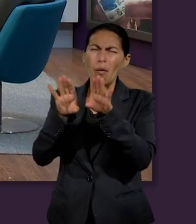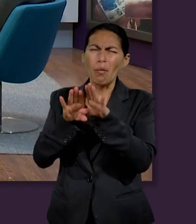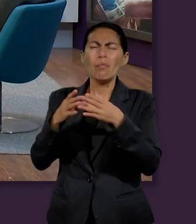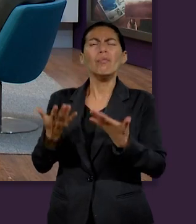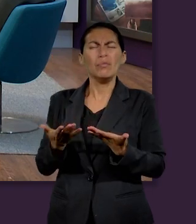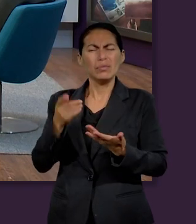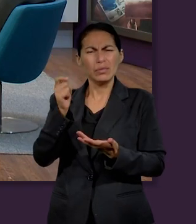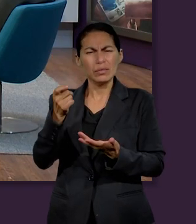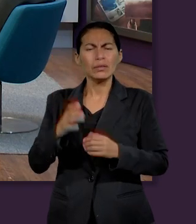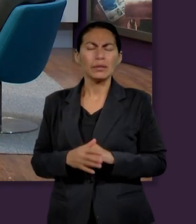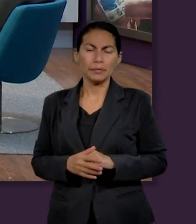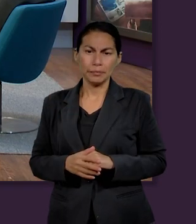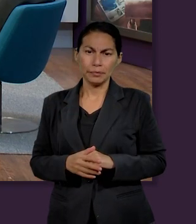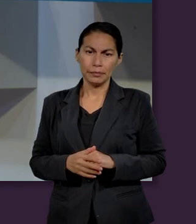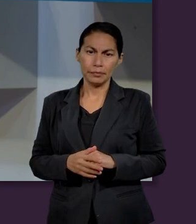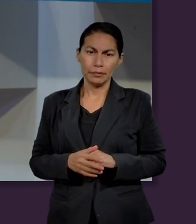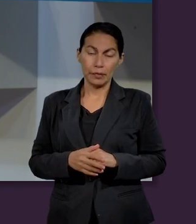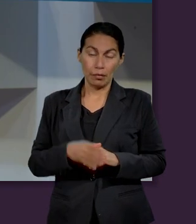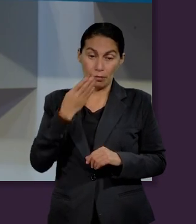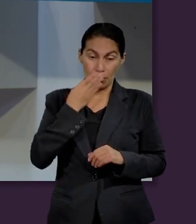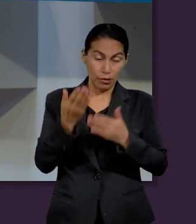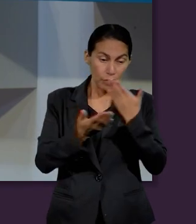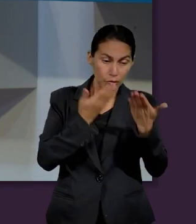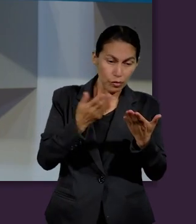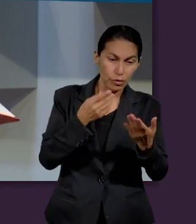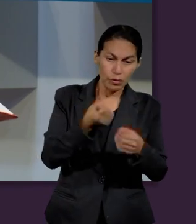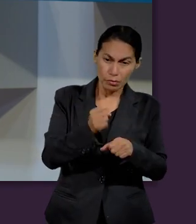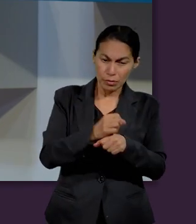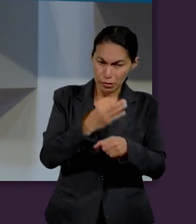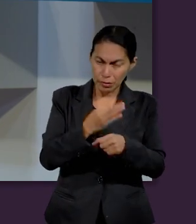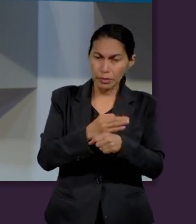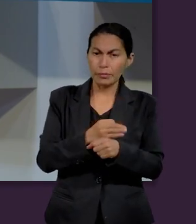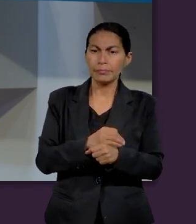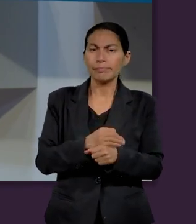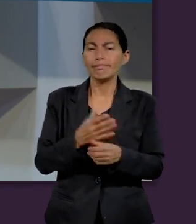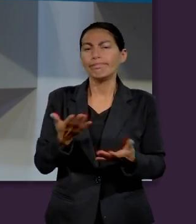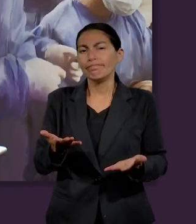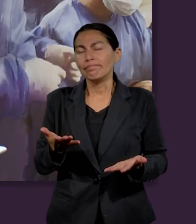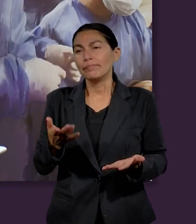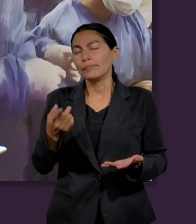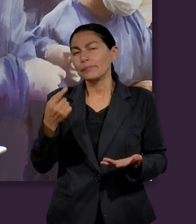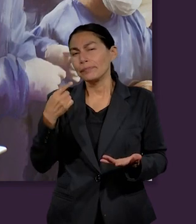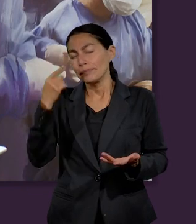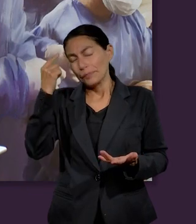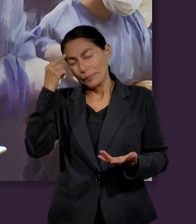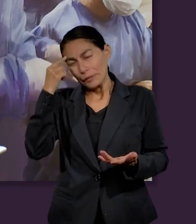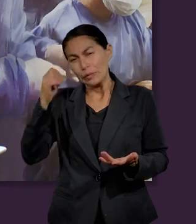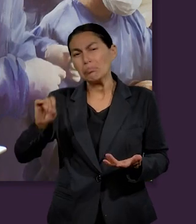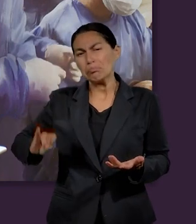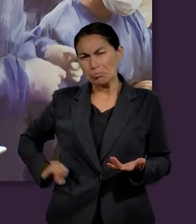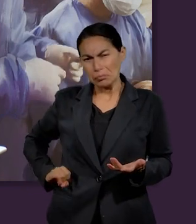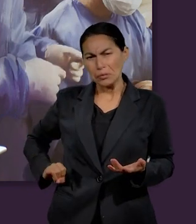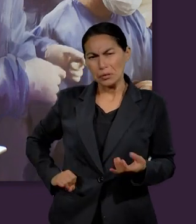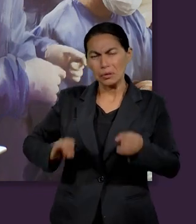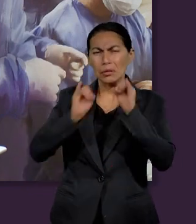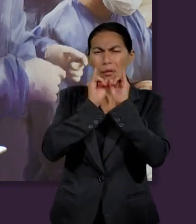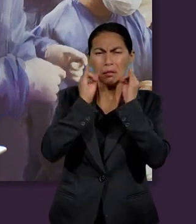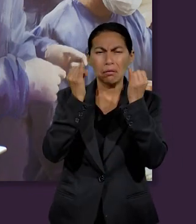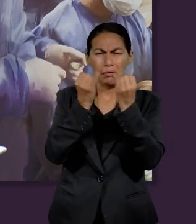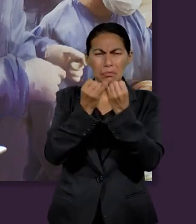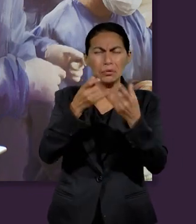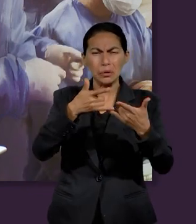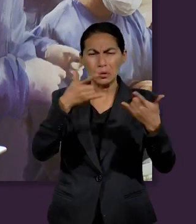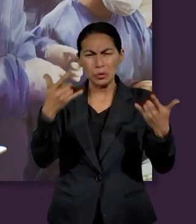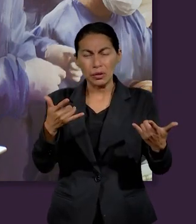encaja esta idea en el estudio de esta semana? Sí, es que se me hace muy interesante el